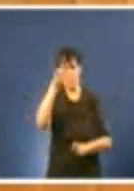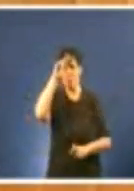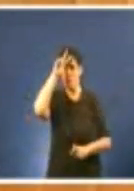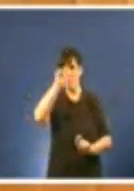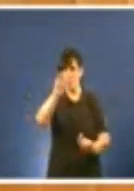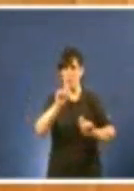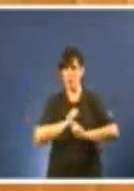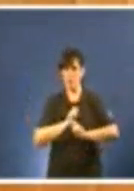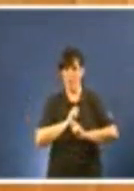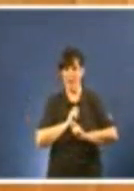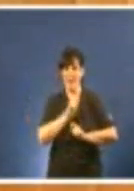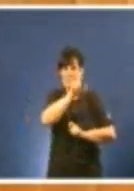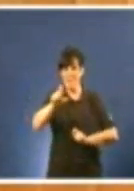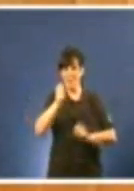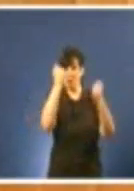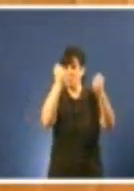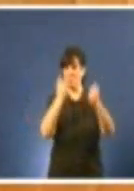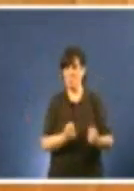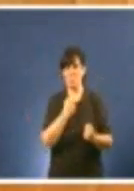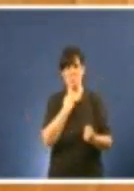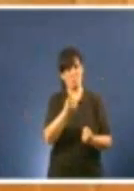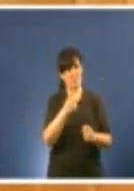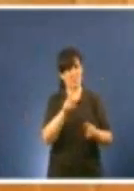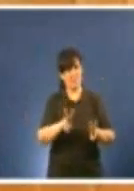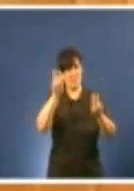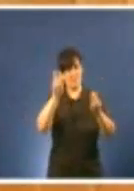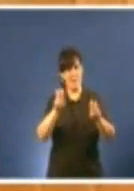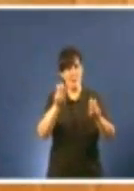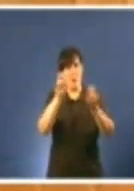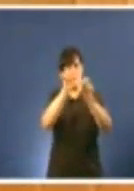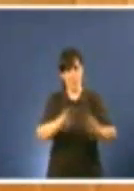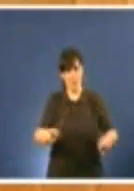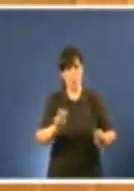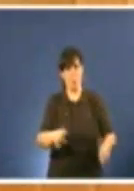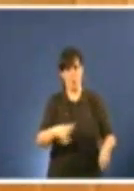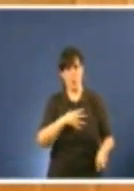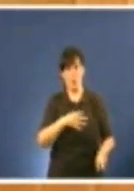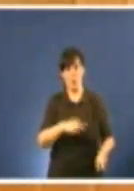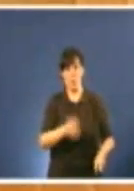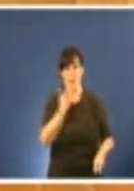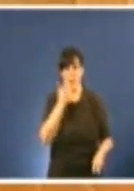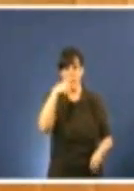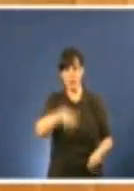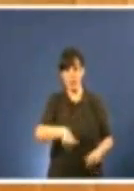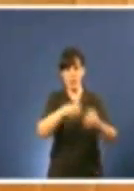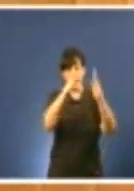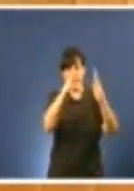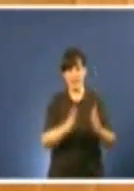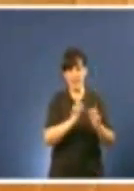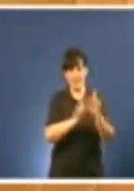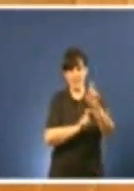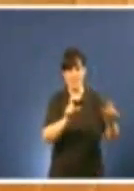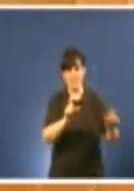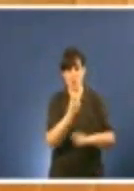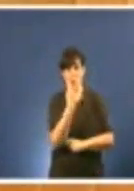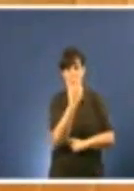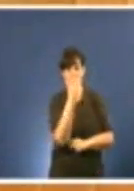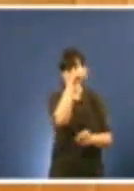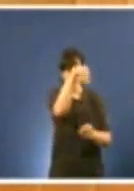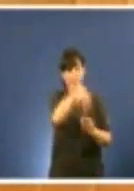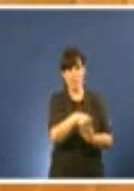continuar. Dos 259.000 fogares unipersuais que en Galiza, 121.500